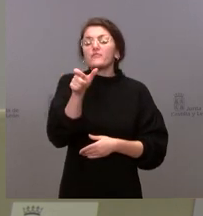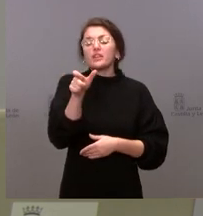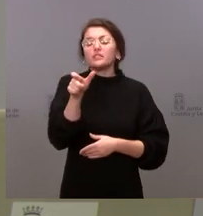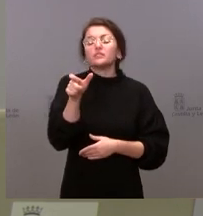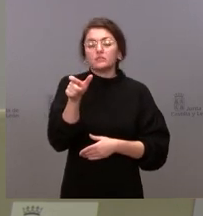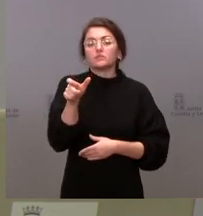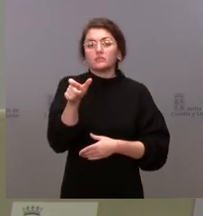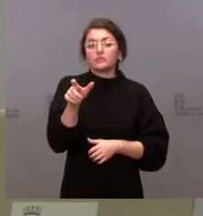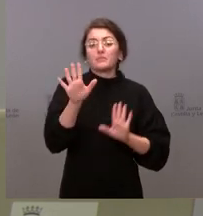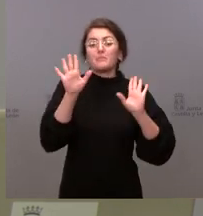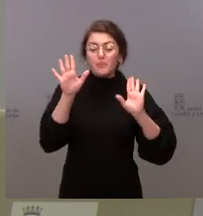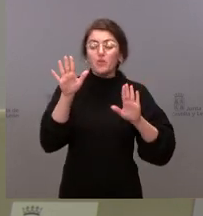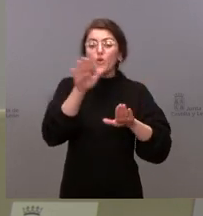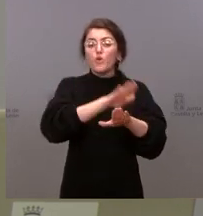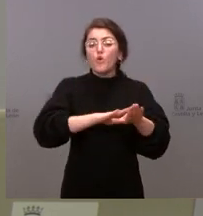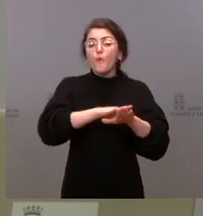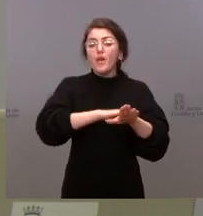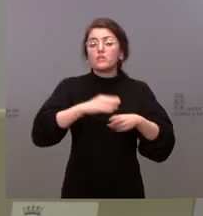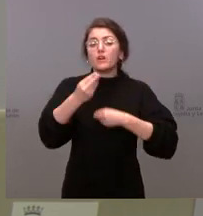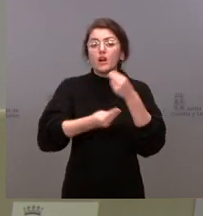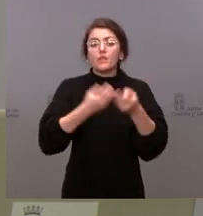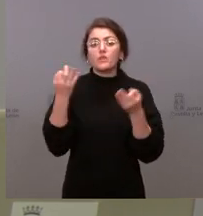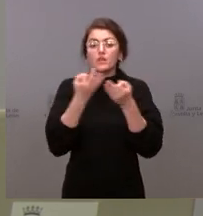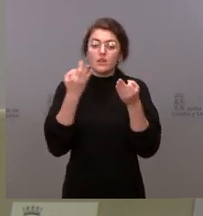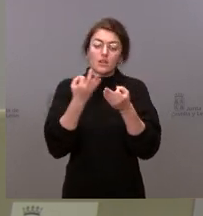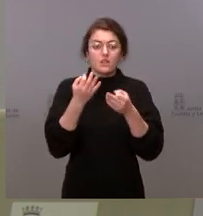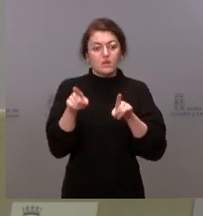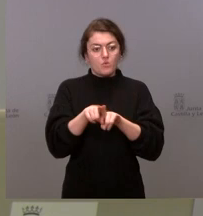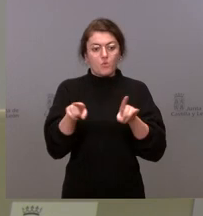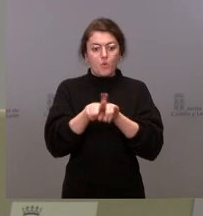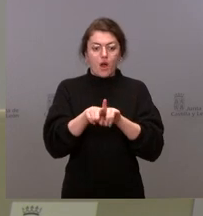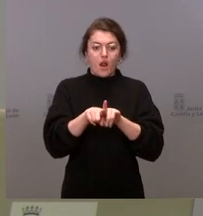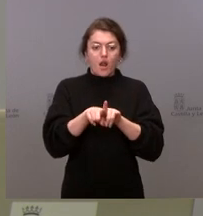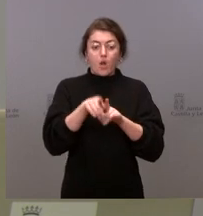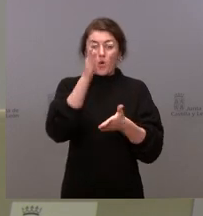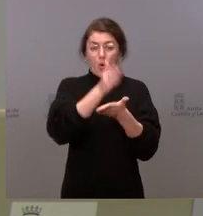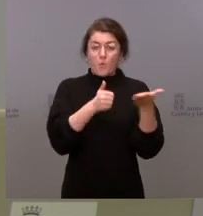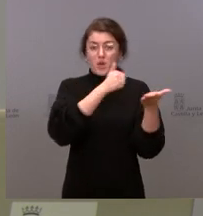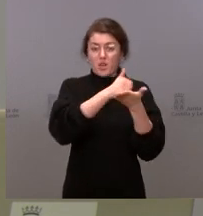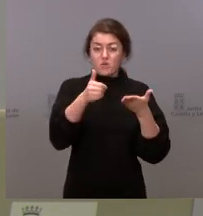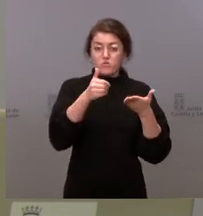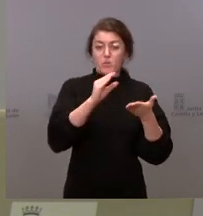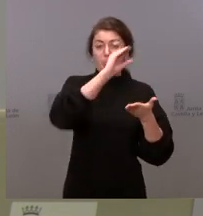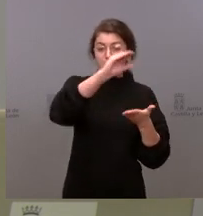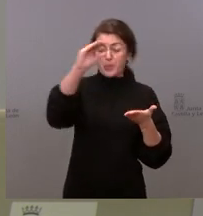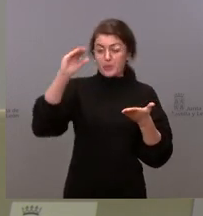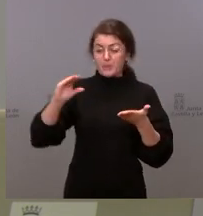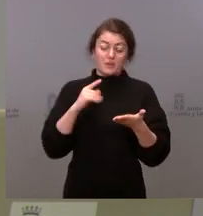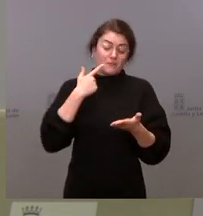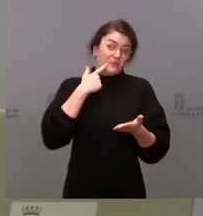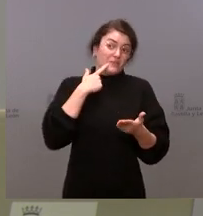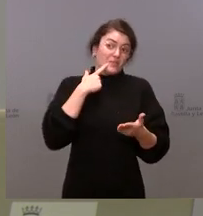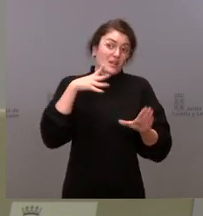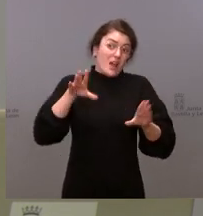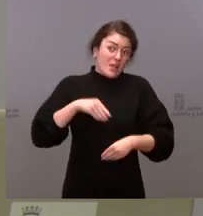Y el Gobierno lo que está haciendo también es no solamente una asignación por comunidades autónomas, de las cuales no siempre estamos conformes, sino también